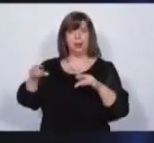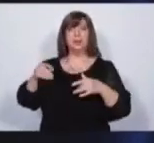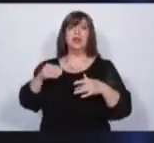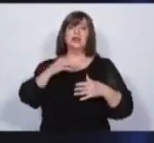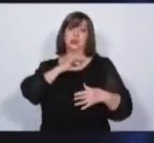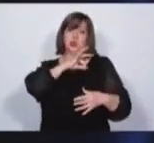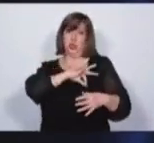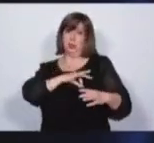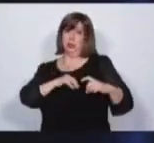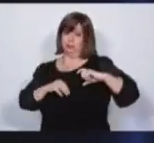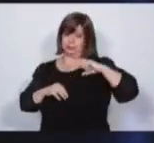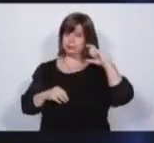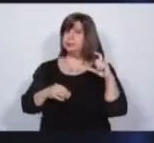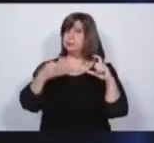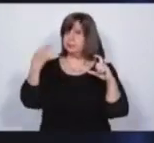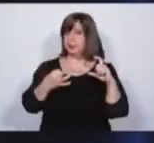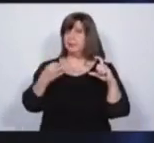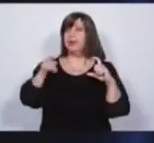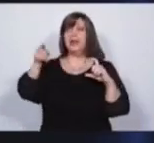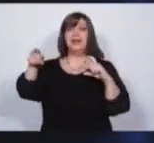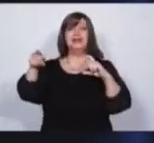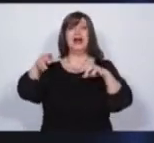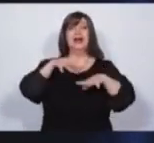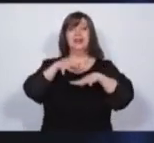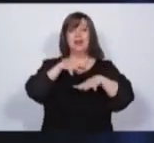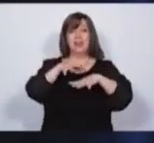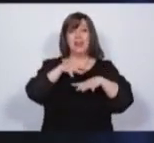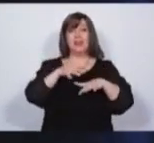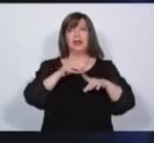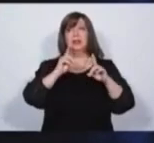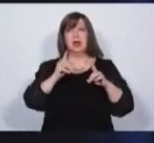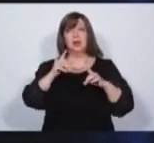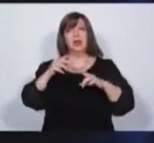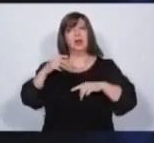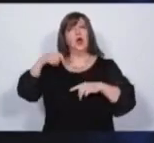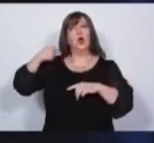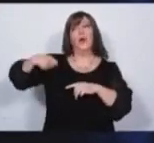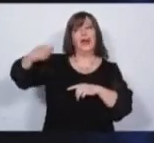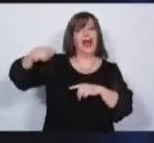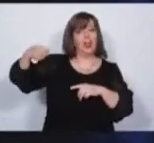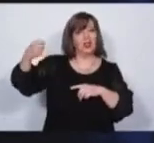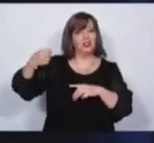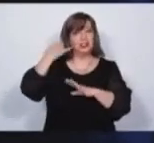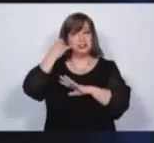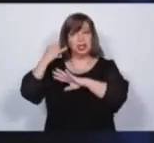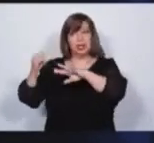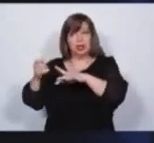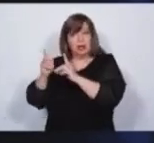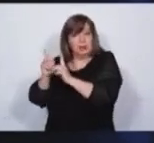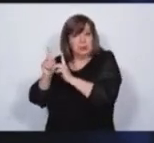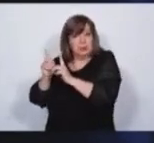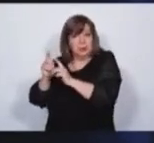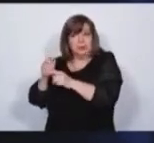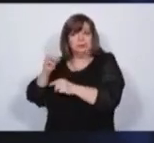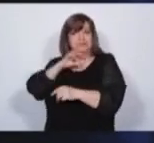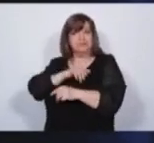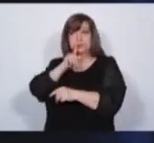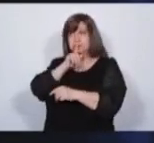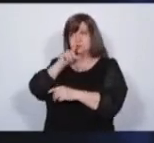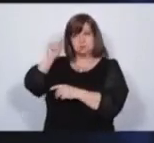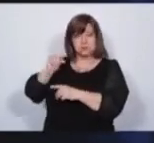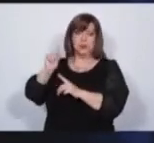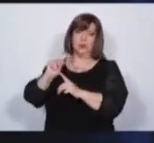Mejora del salario para los que están en actividad y también para los retirados. Para darle contextura a la carrera policial. Y obviamente